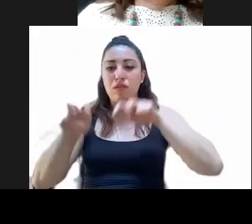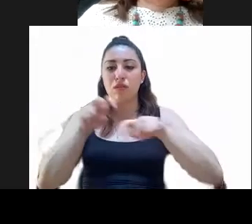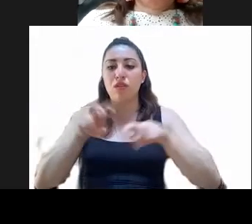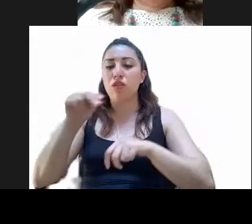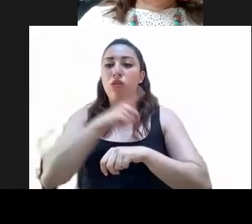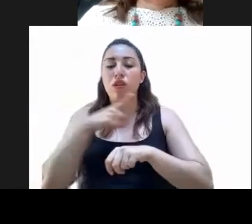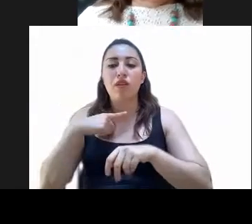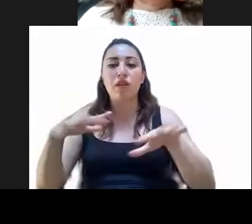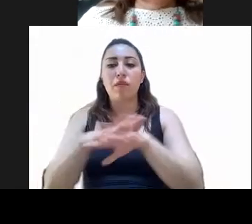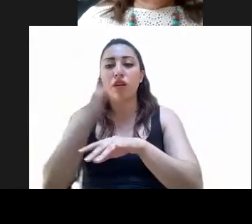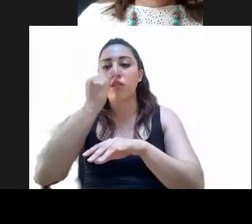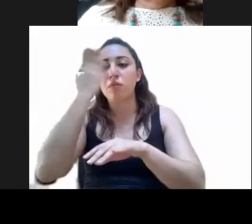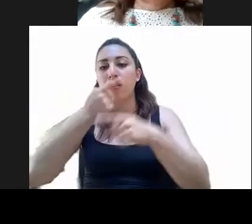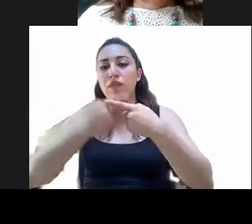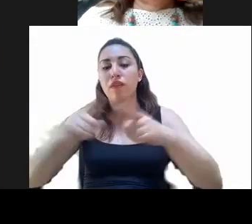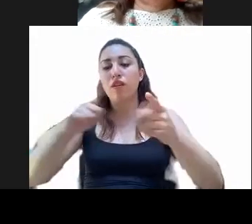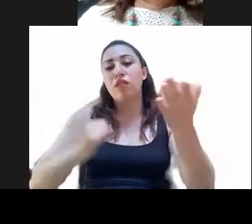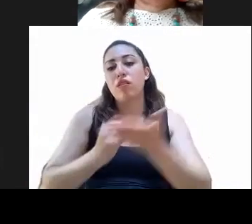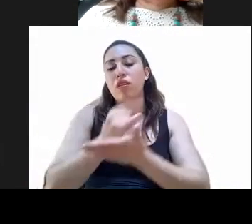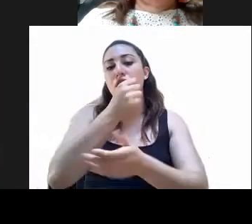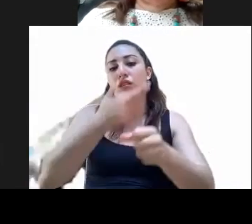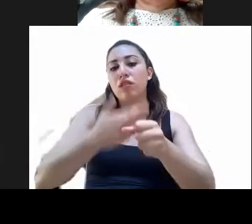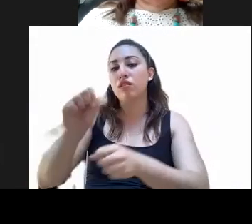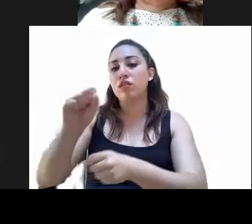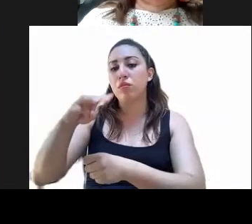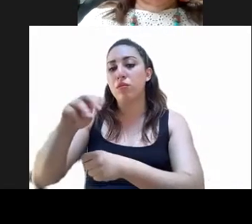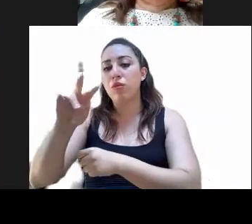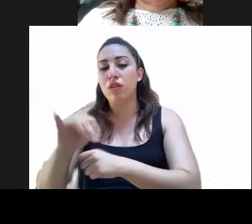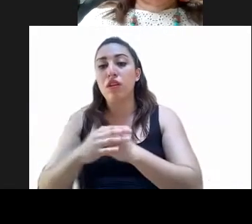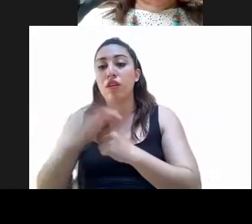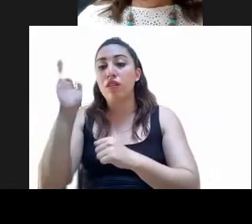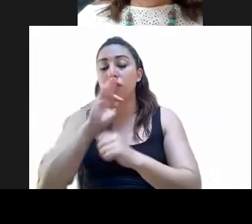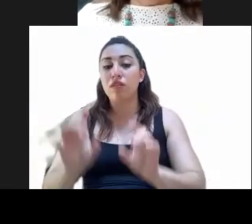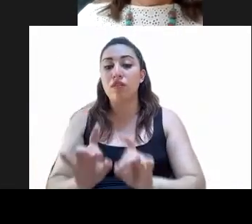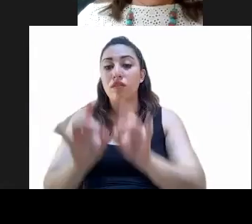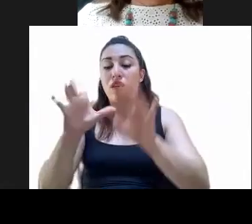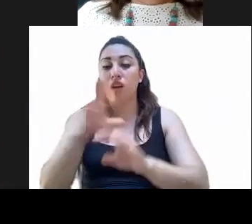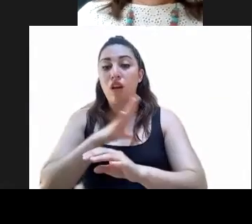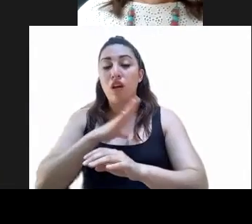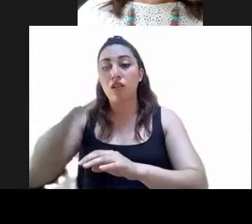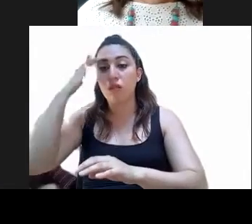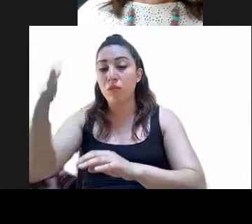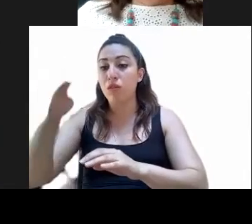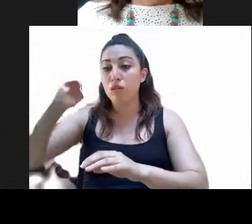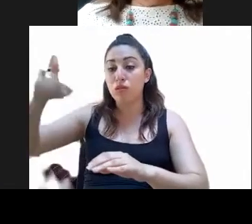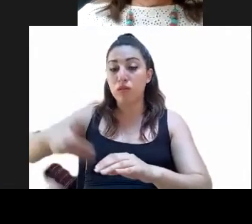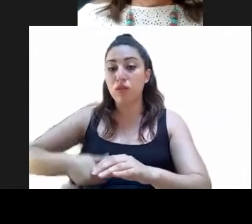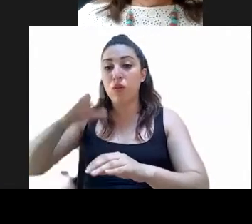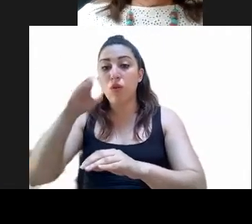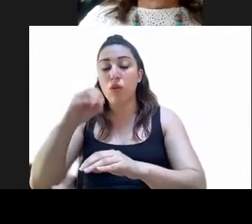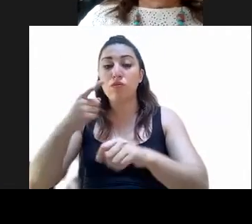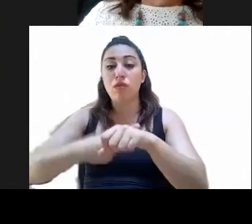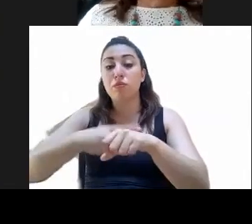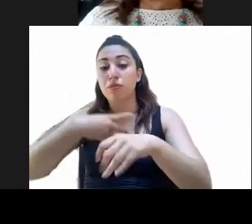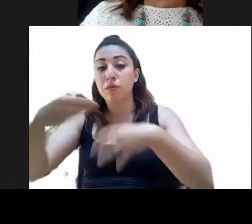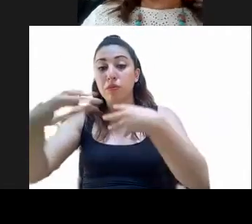determinada por la Secretaría de Movilidad. Que en los casos en que se haga declaratoria de emergencia y o contingencia por las autoridades competentes,